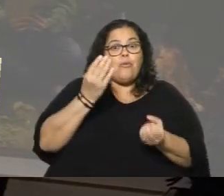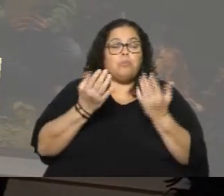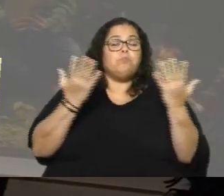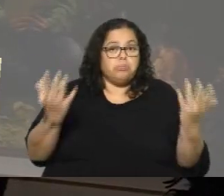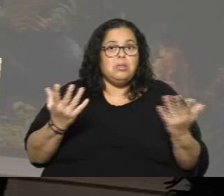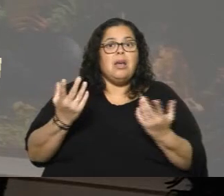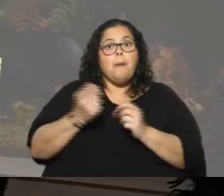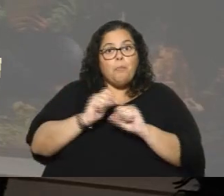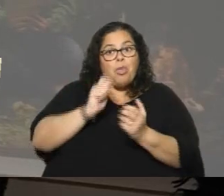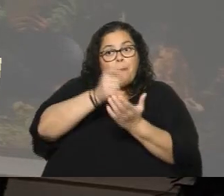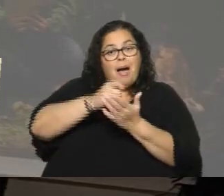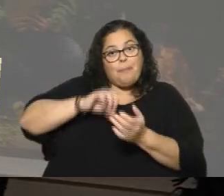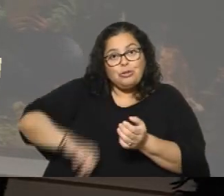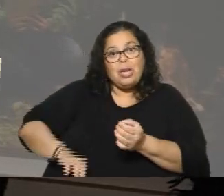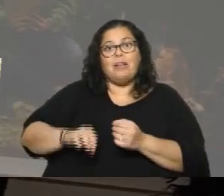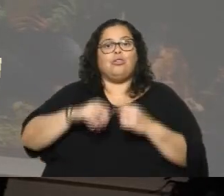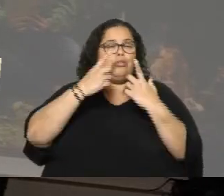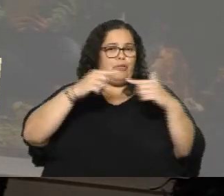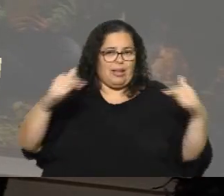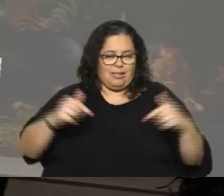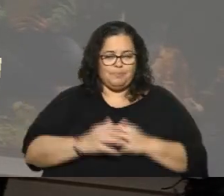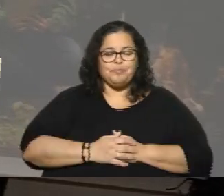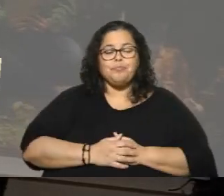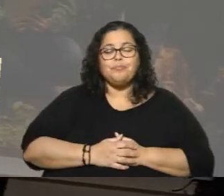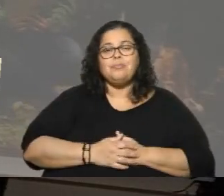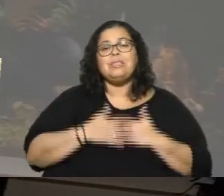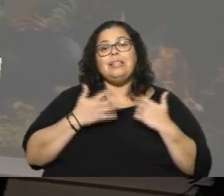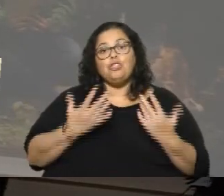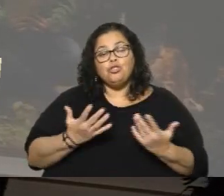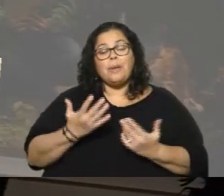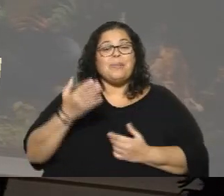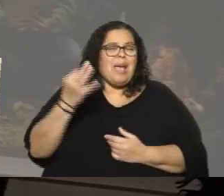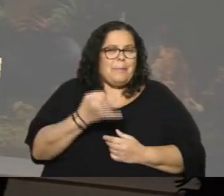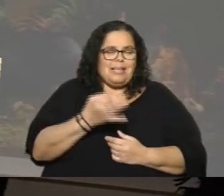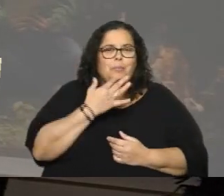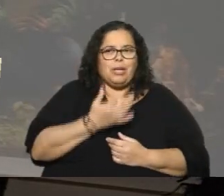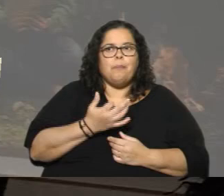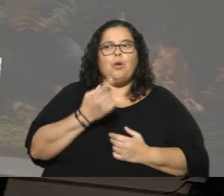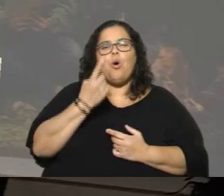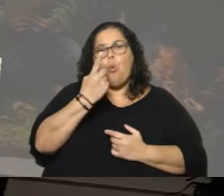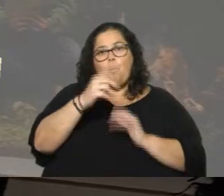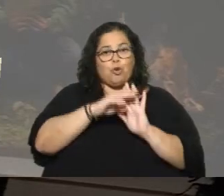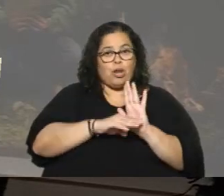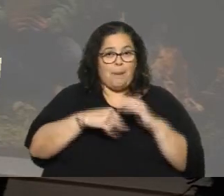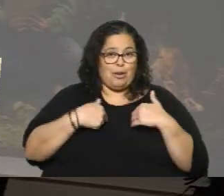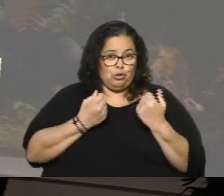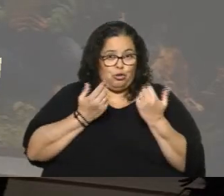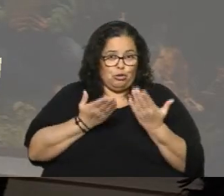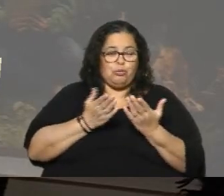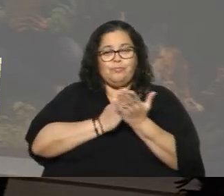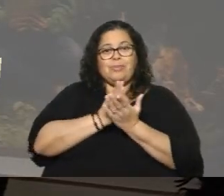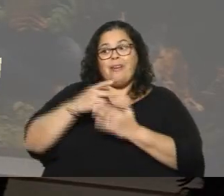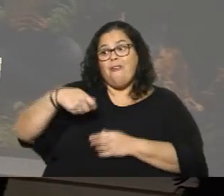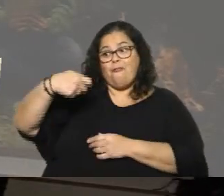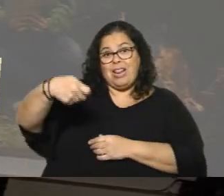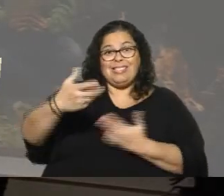a proyectos de la ANI y otras agencias. Pero en particular, por ejemplo, un programa que nosotros financiamos con este tipo de iniciativas de